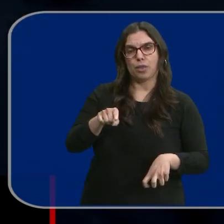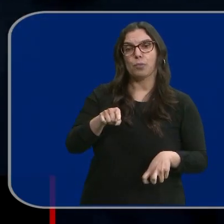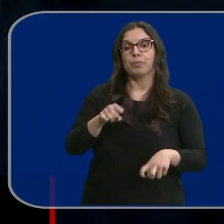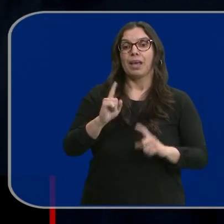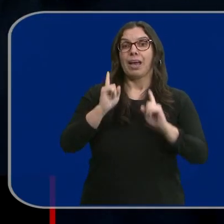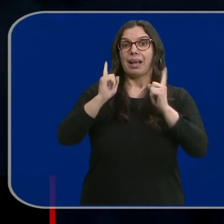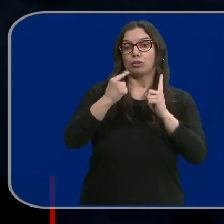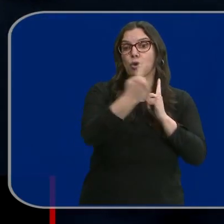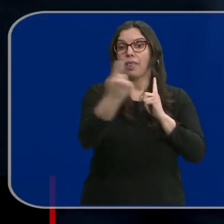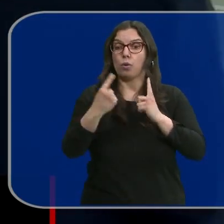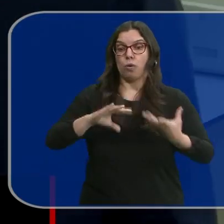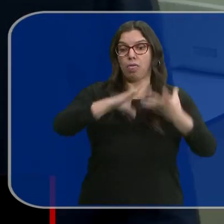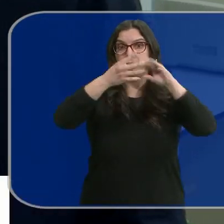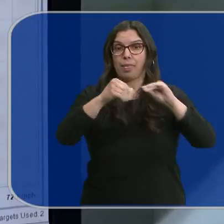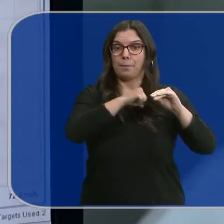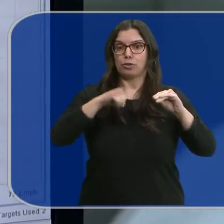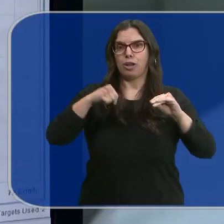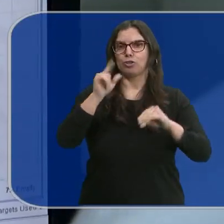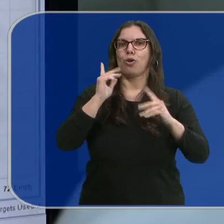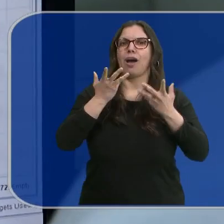Personalizar cada caso ayuda a la prevención.